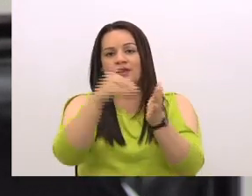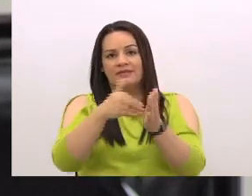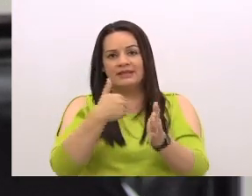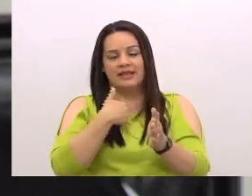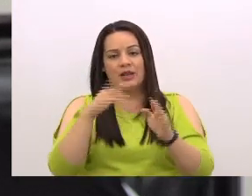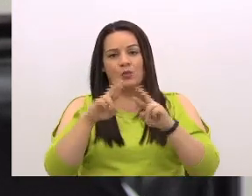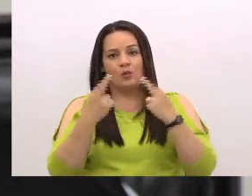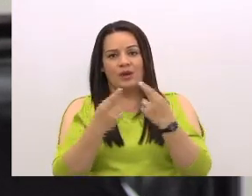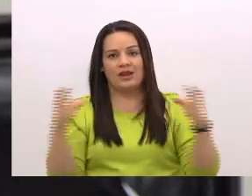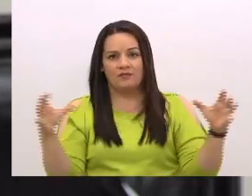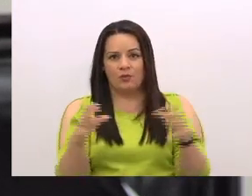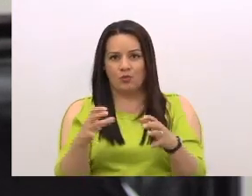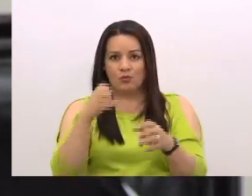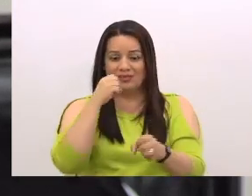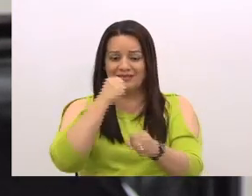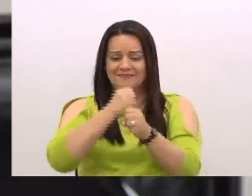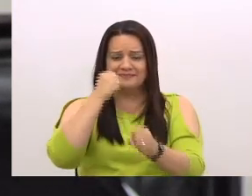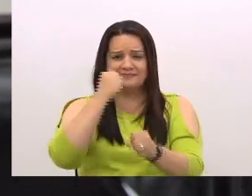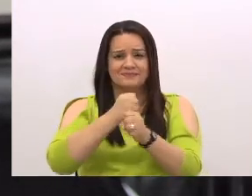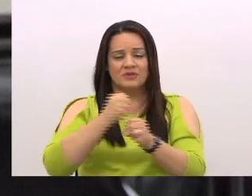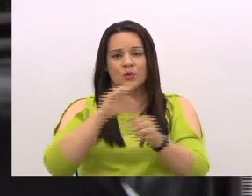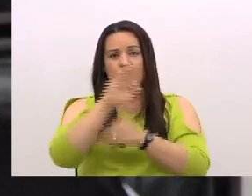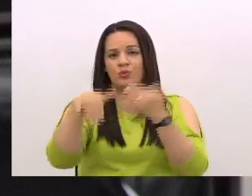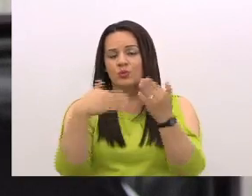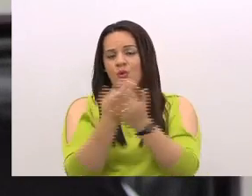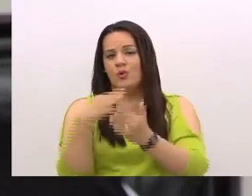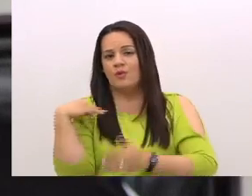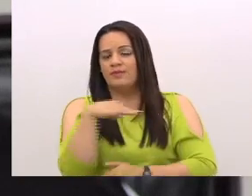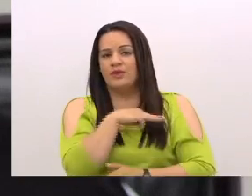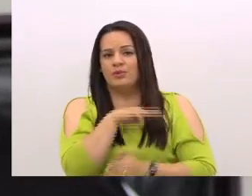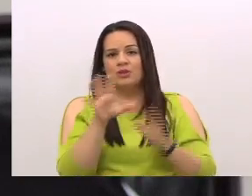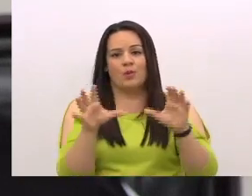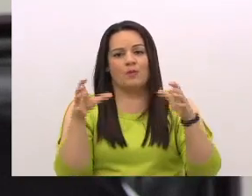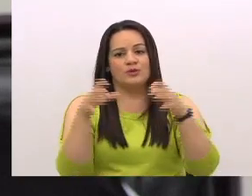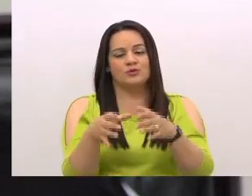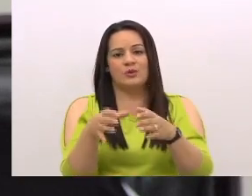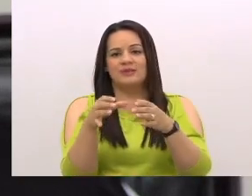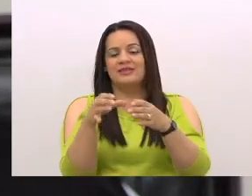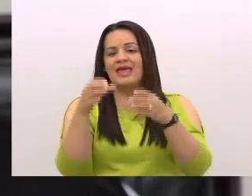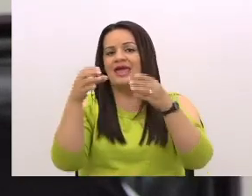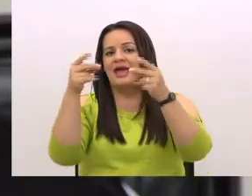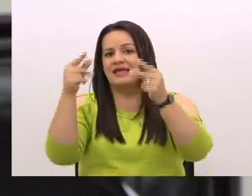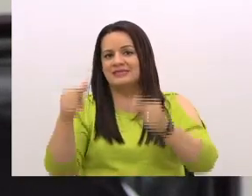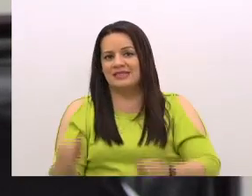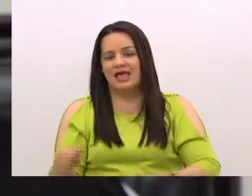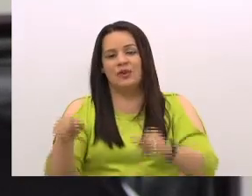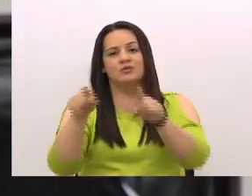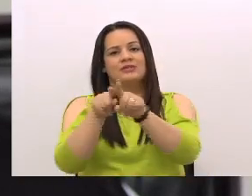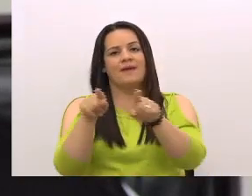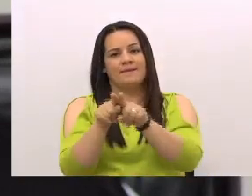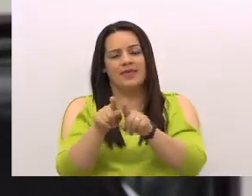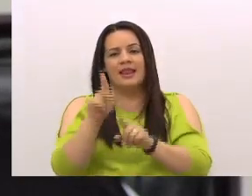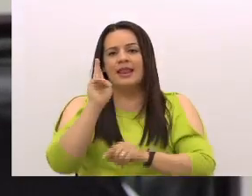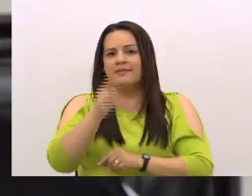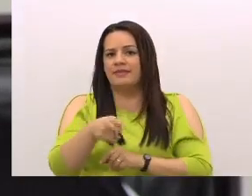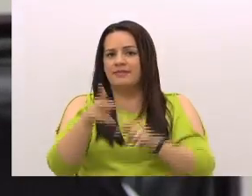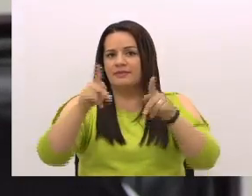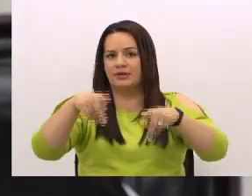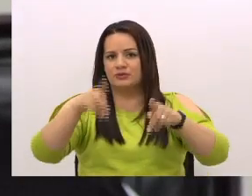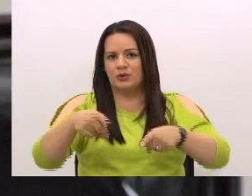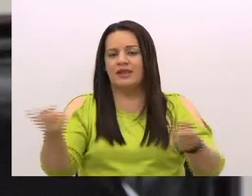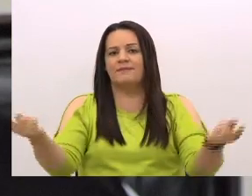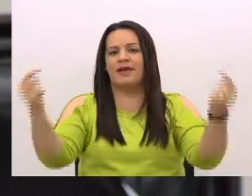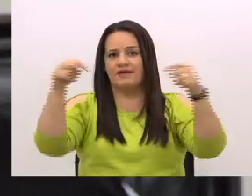una sesión de trabajo con todos los miembros de la Comisión de Hacendarios. Igualmente, vendrán las mismas figuras que mencioné al